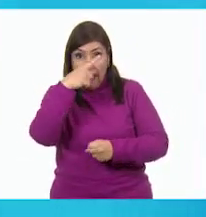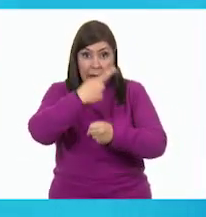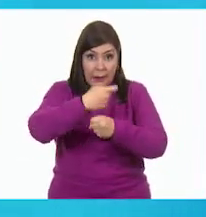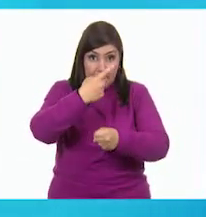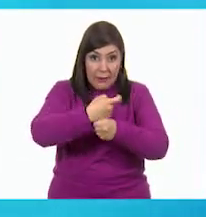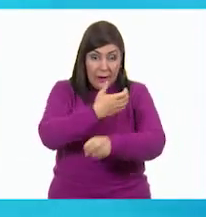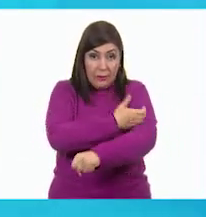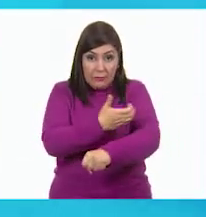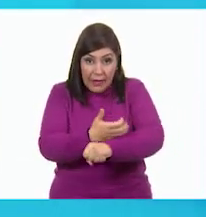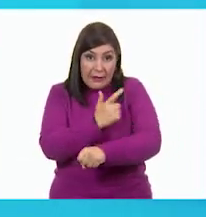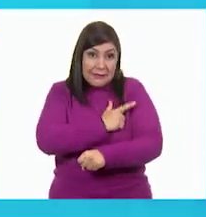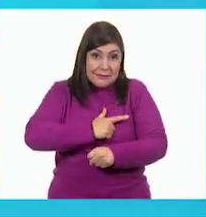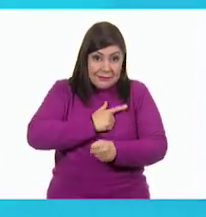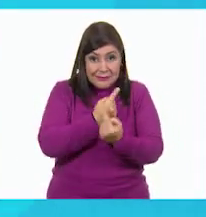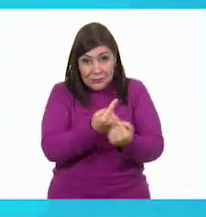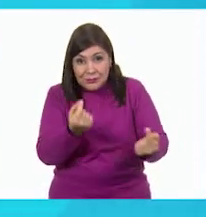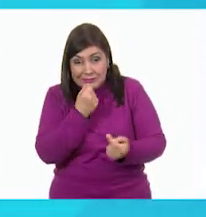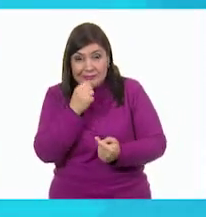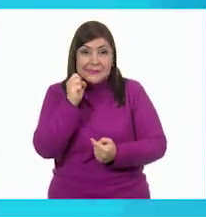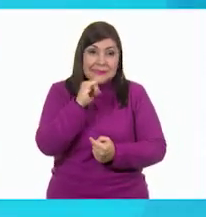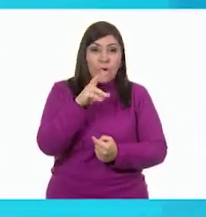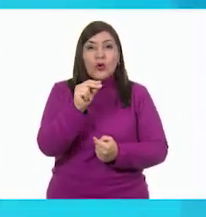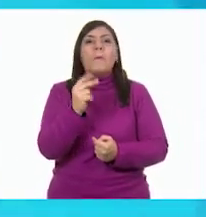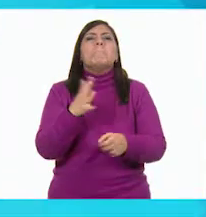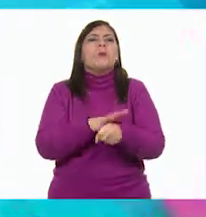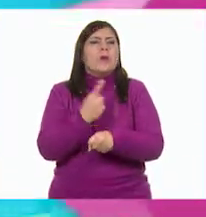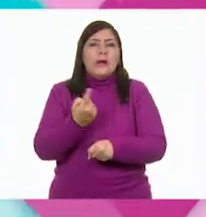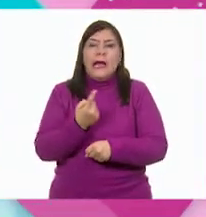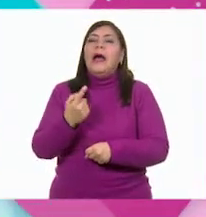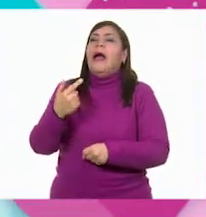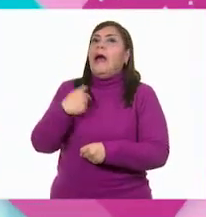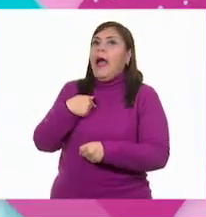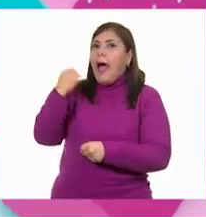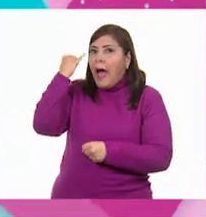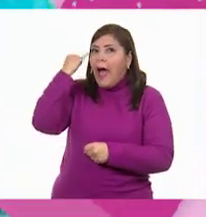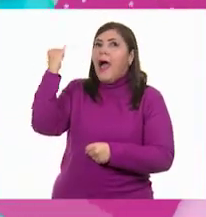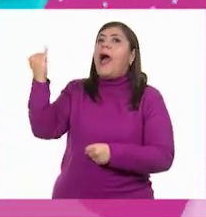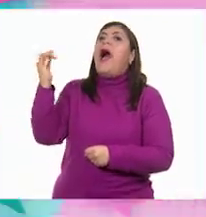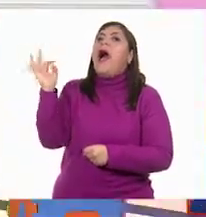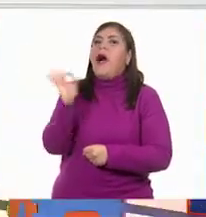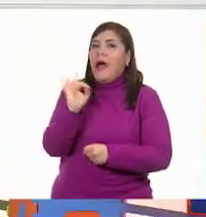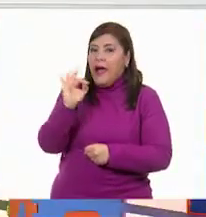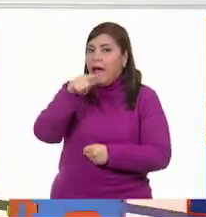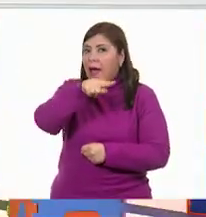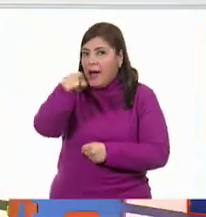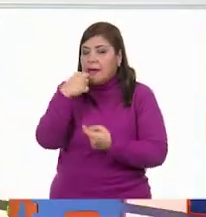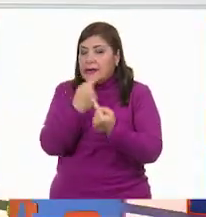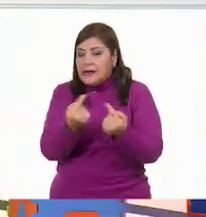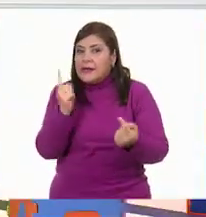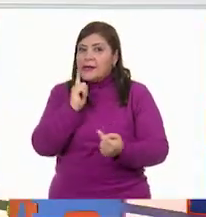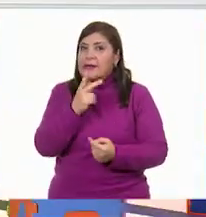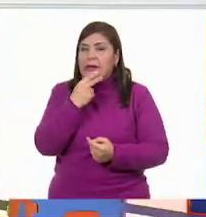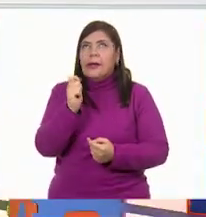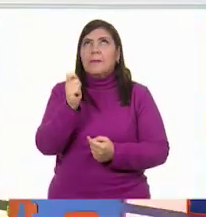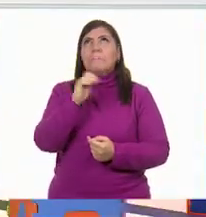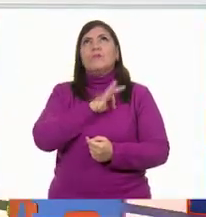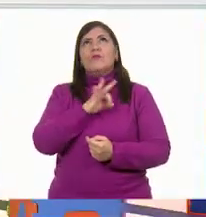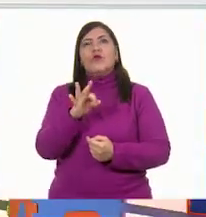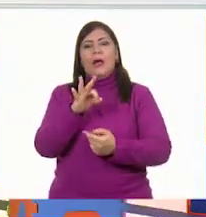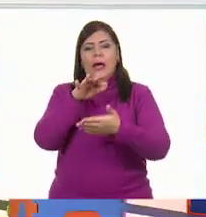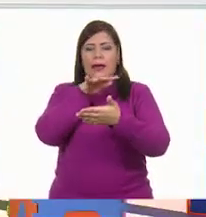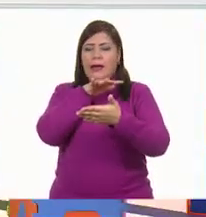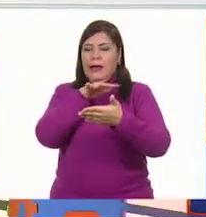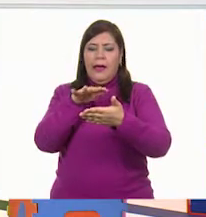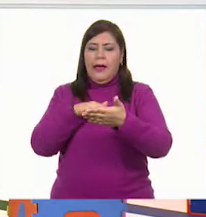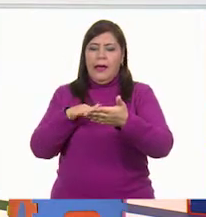qué? Esto me da una gran idea. Que las niñas y los niños vayan pensando a quién le pueden hacer una